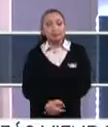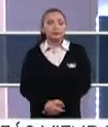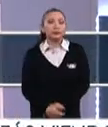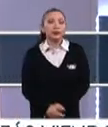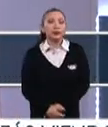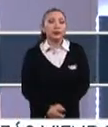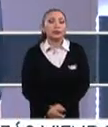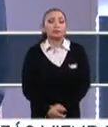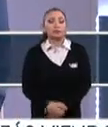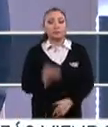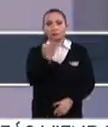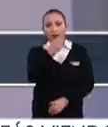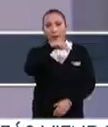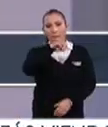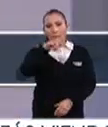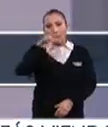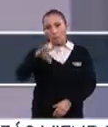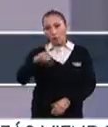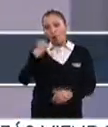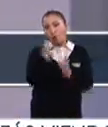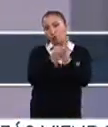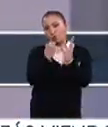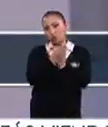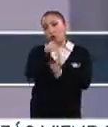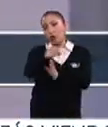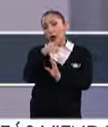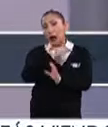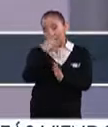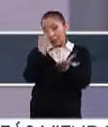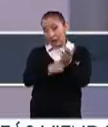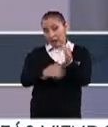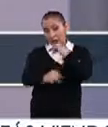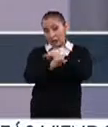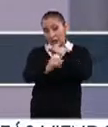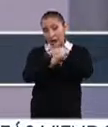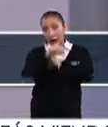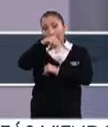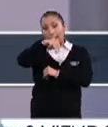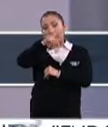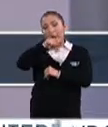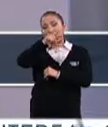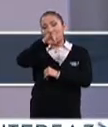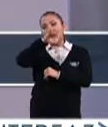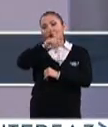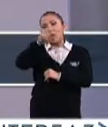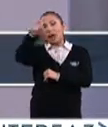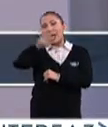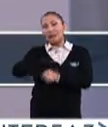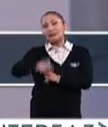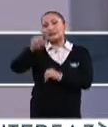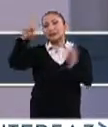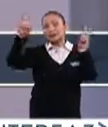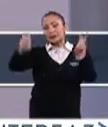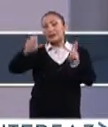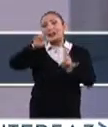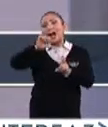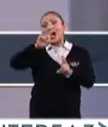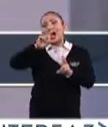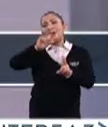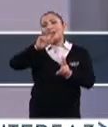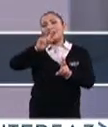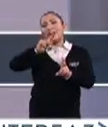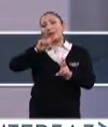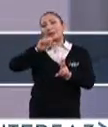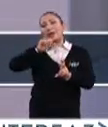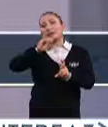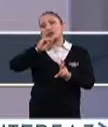Bueno, el MOOC está disponible en la plataforma México X, Adaptación al Cambio Climático. Sin embargo, a me gustaría también, maestra,